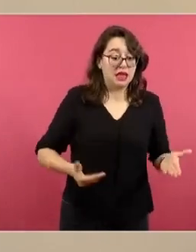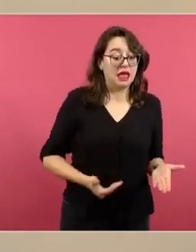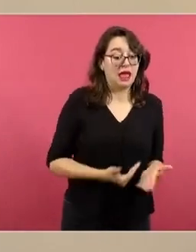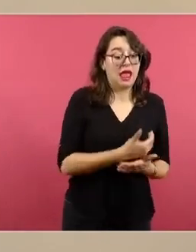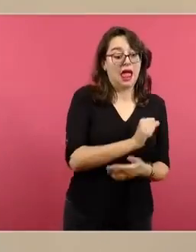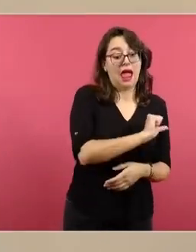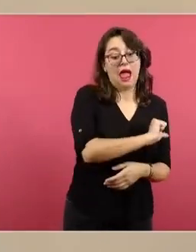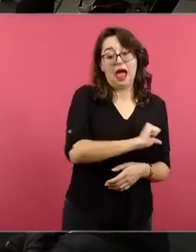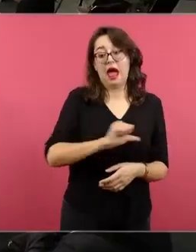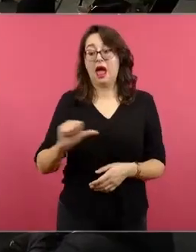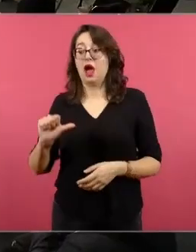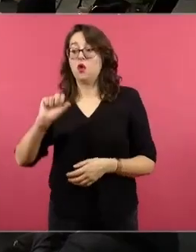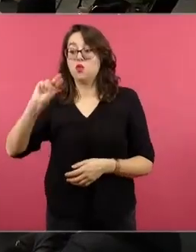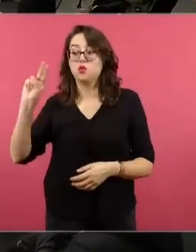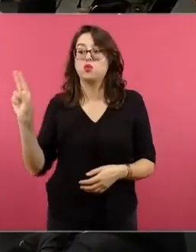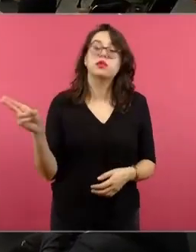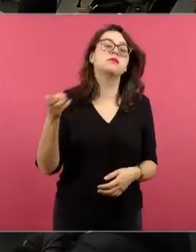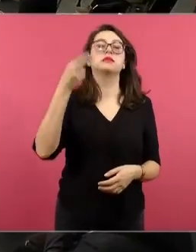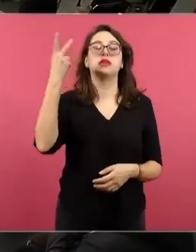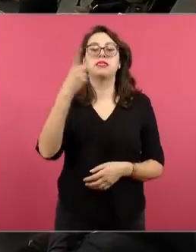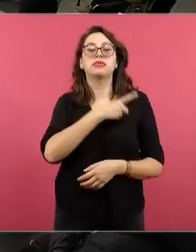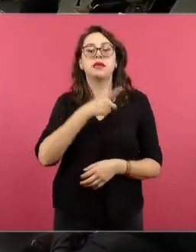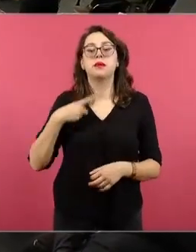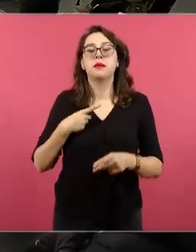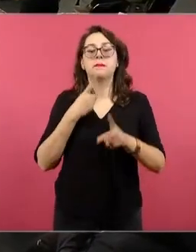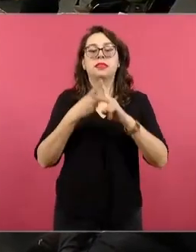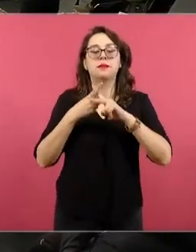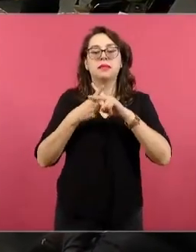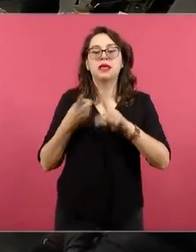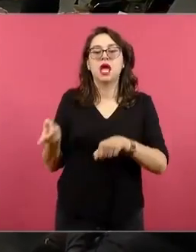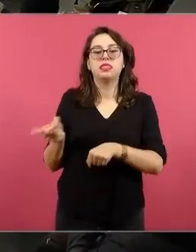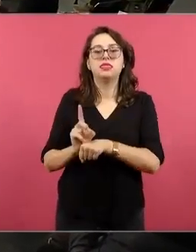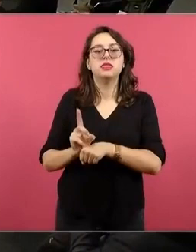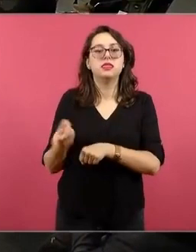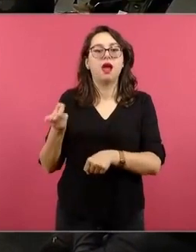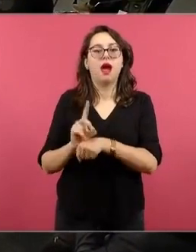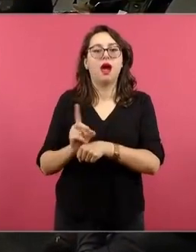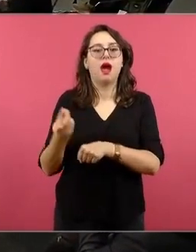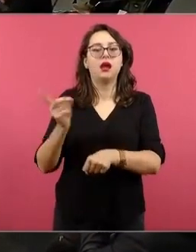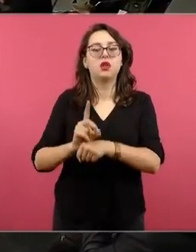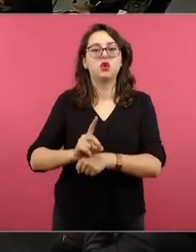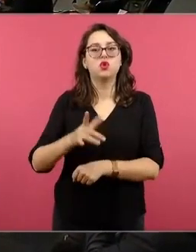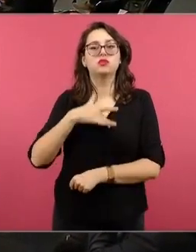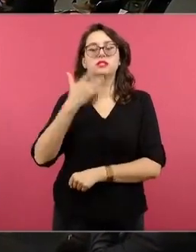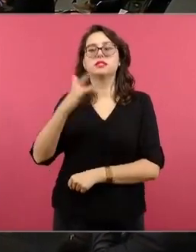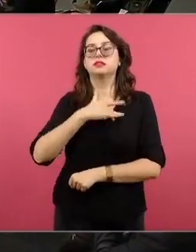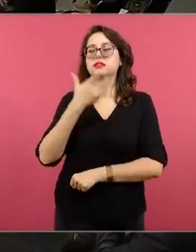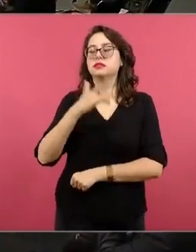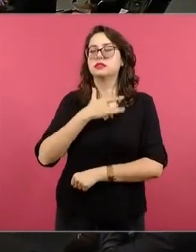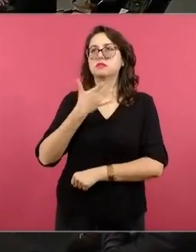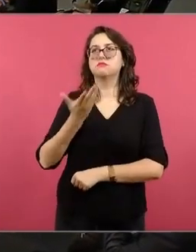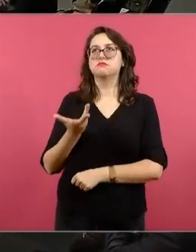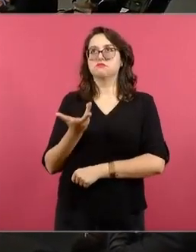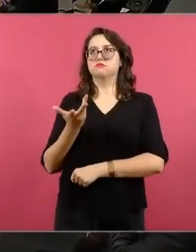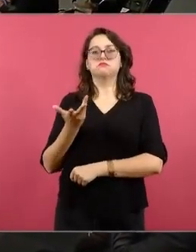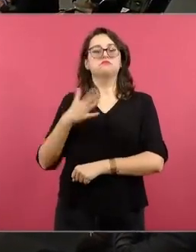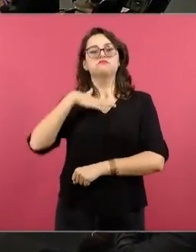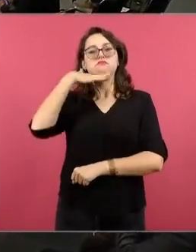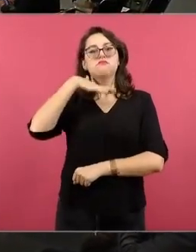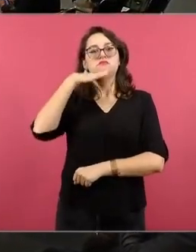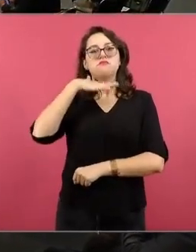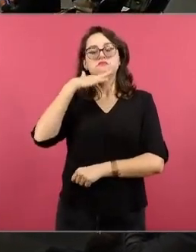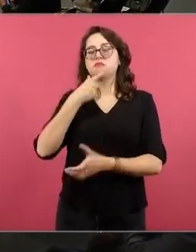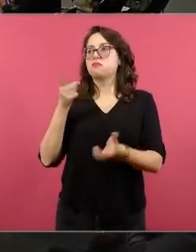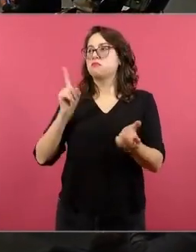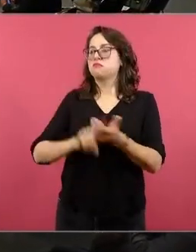manejar por la toma de decisiones y hacerse cargo. Y otra parte muy importante, el arte, ¿no? ¿Qué nos da el arte? Bueno,